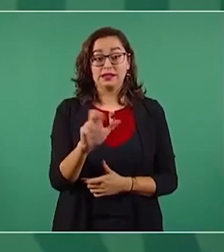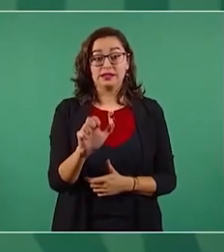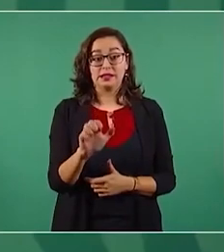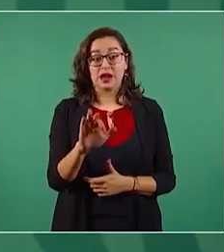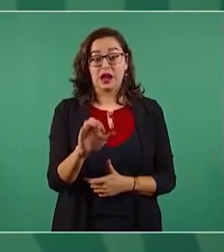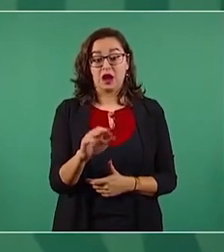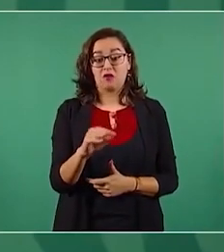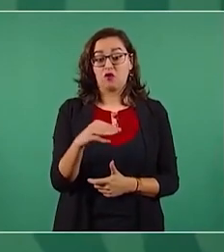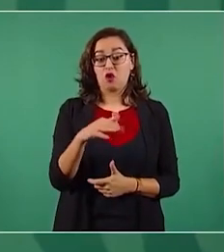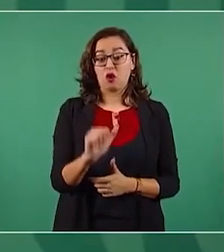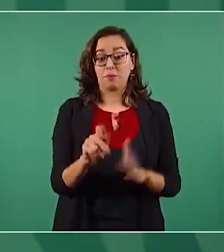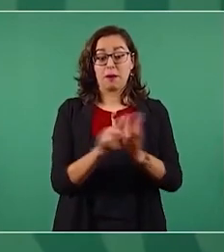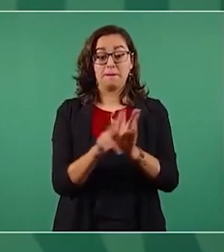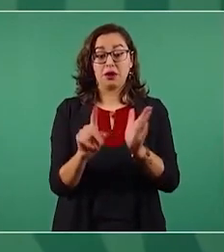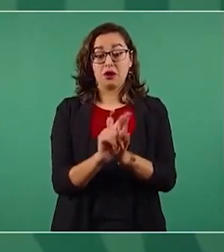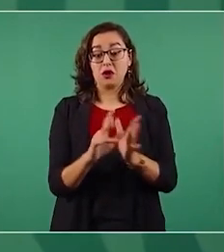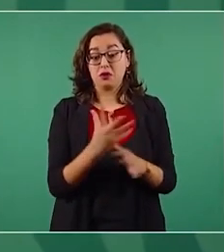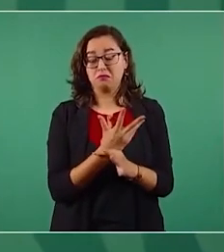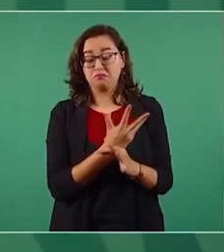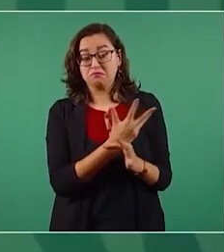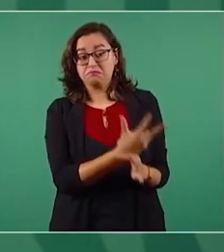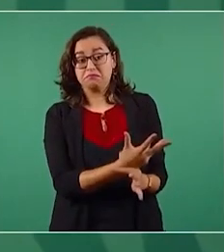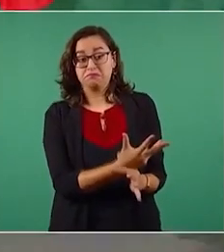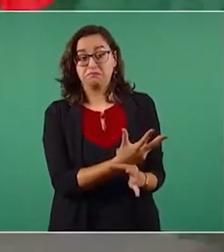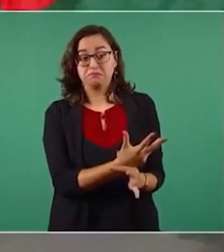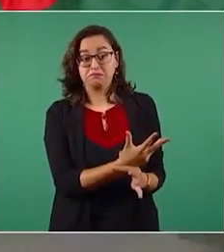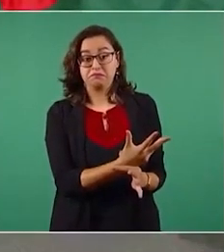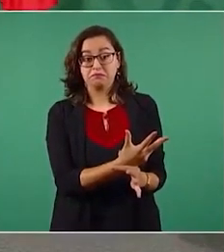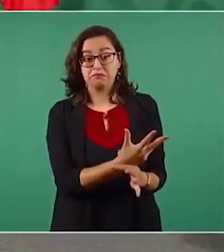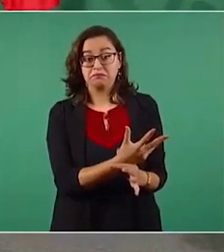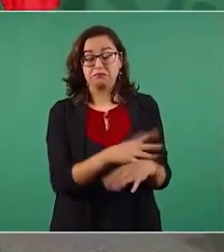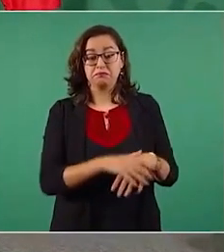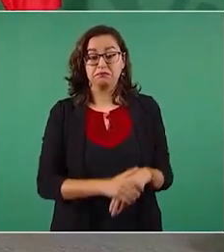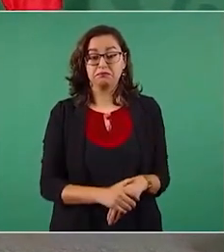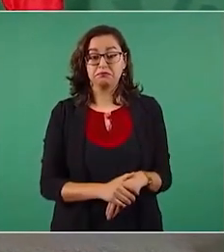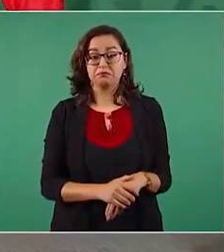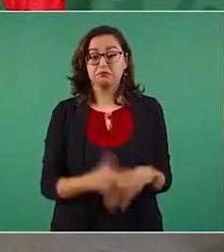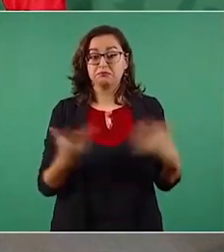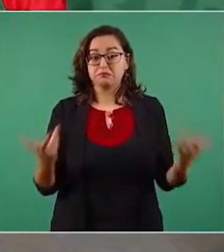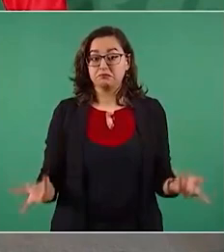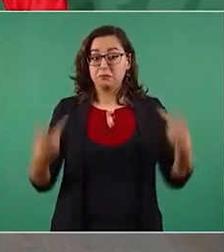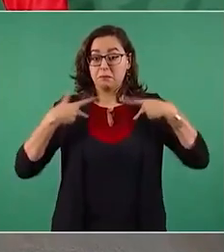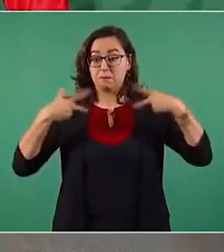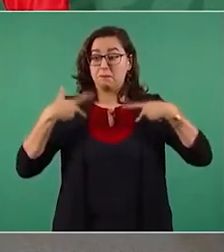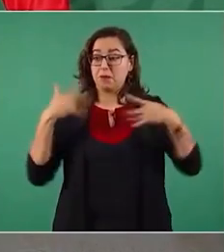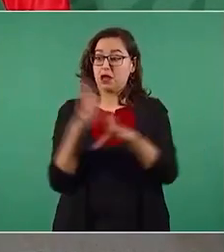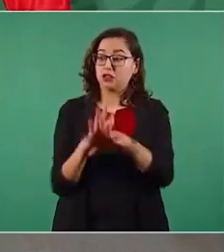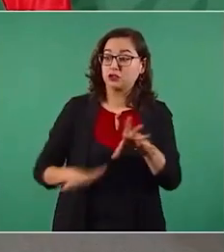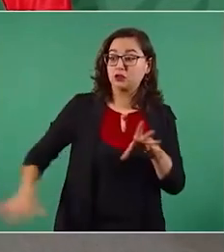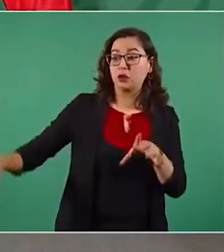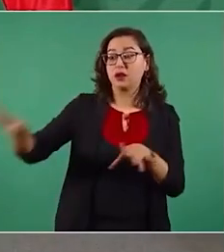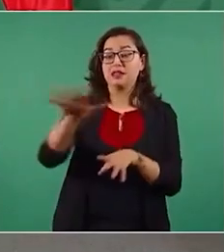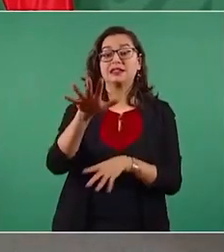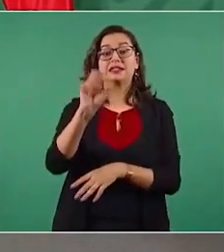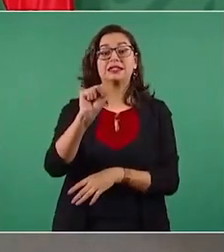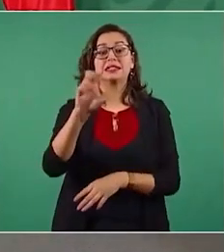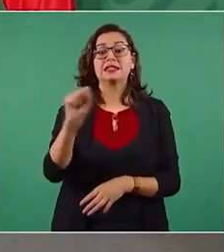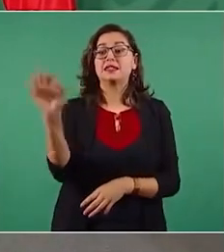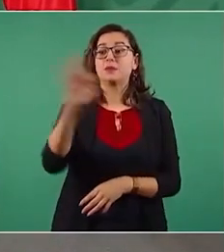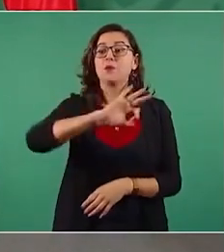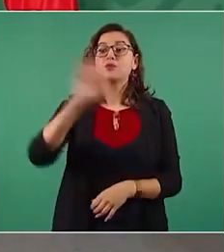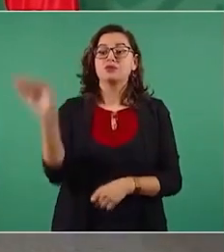dice que el 60 por ciento de la gente nos apoya y ya anticipa